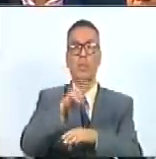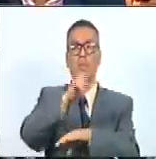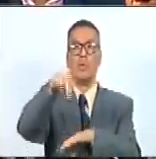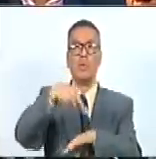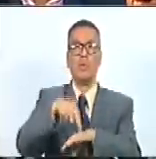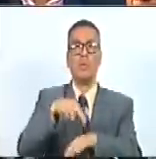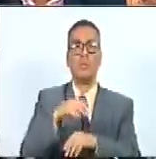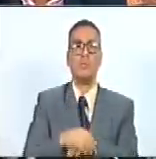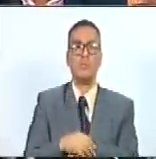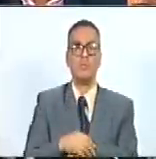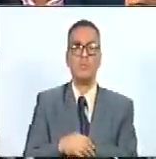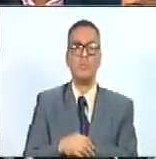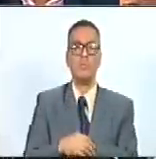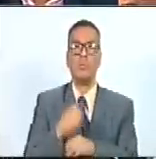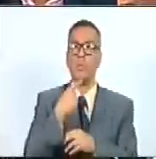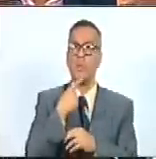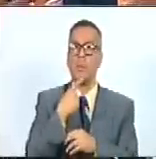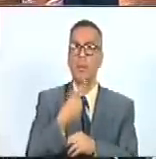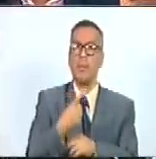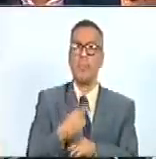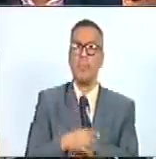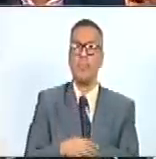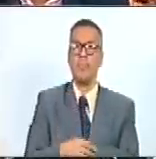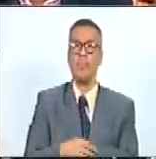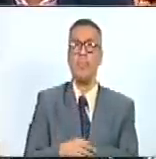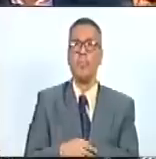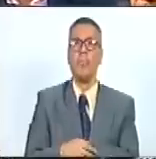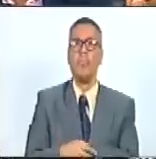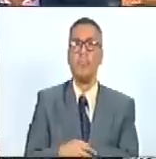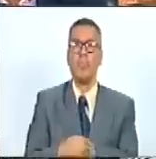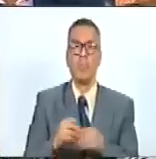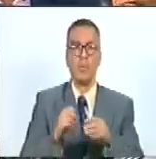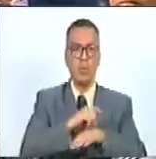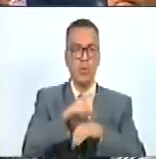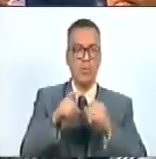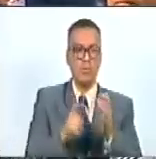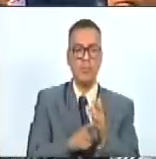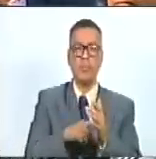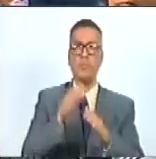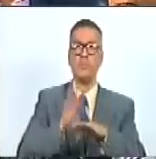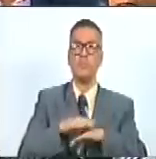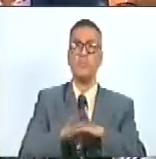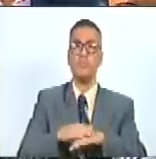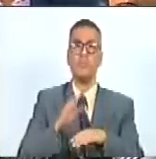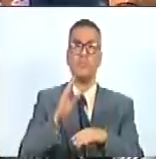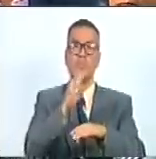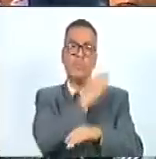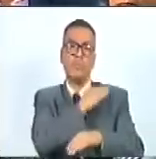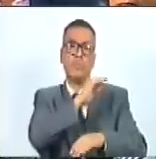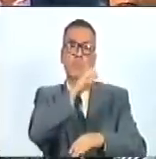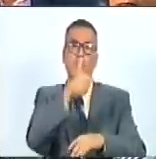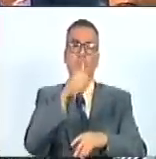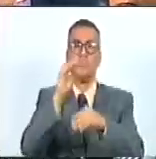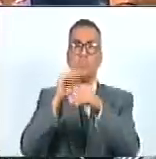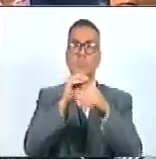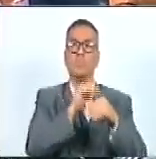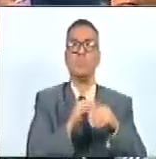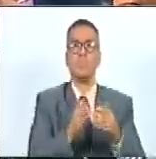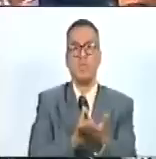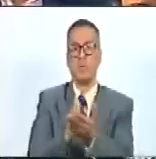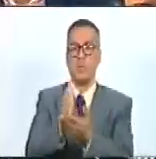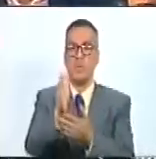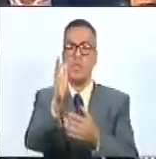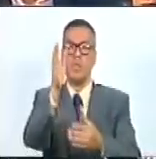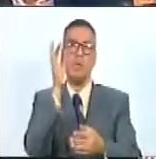nacional e interpreta a cabalidad lo que es ese llamado a seguir el